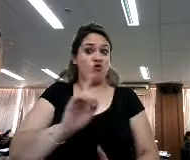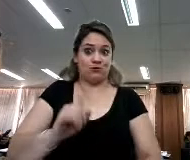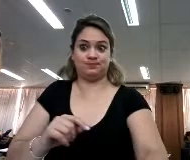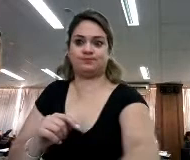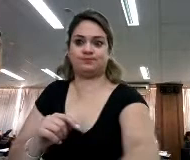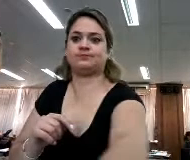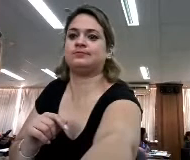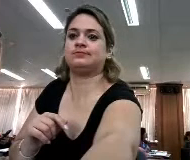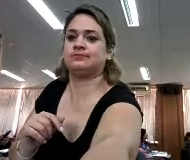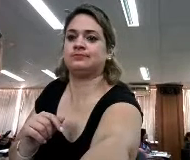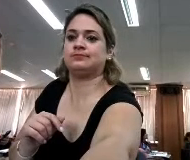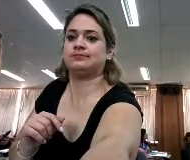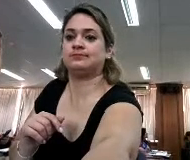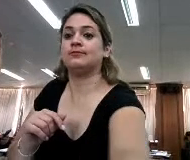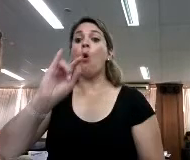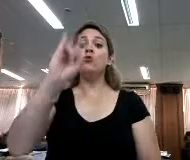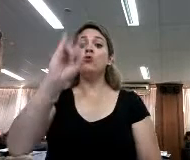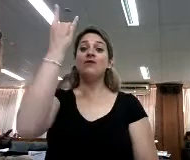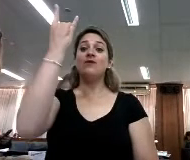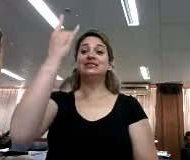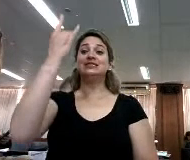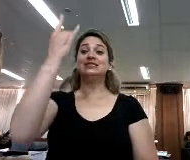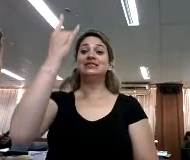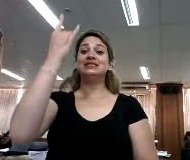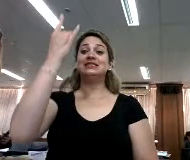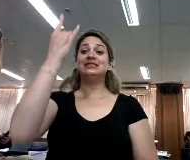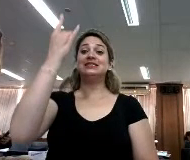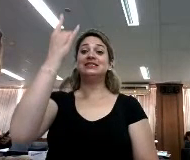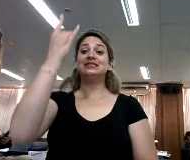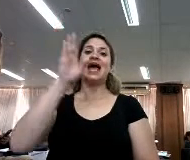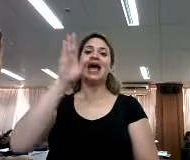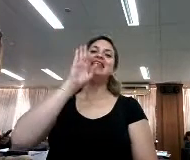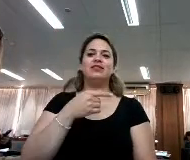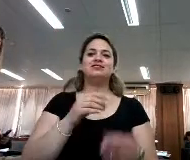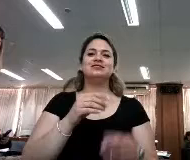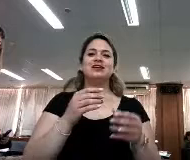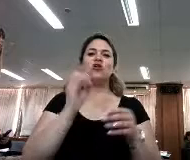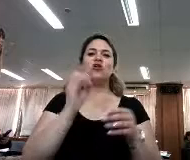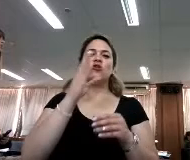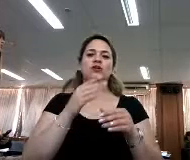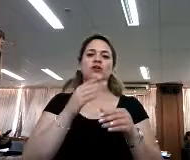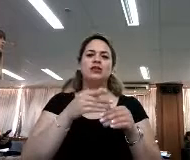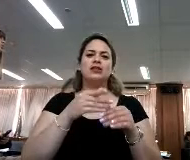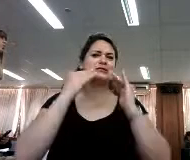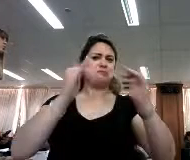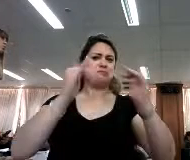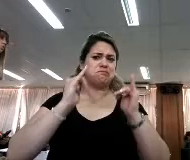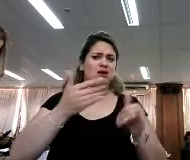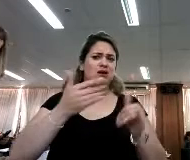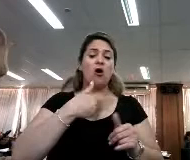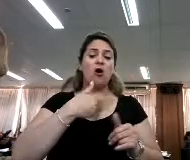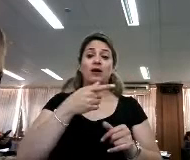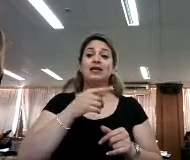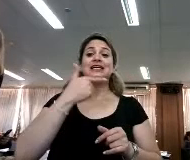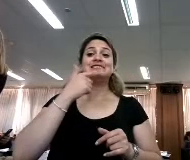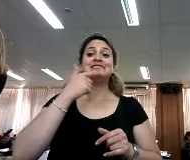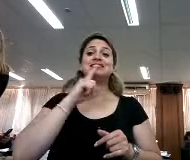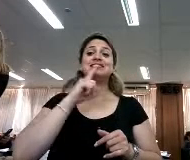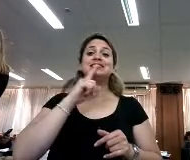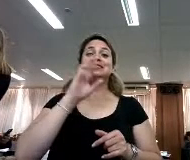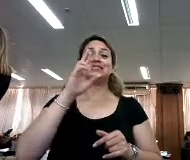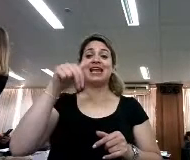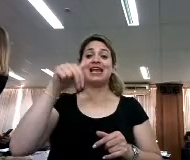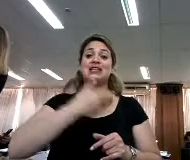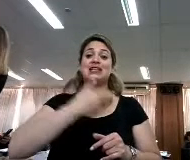no. la universidad de Stanford hizo un estudio de usuarios con chavales jóvenes, Stanford es la segunda universidad más